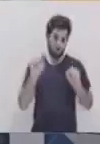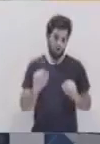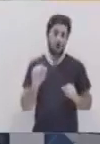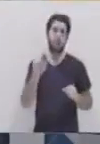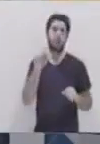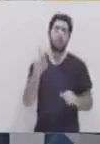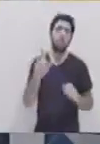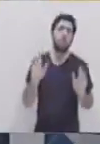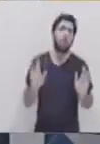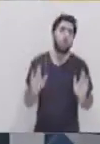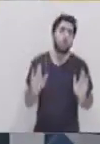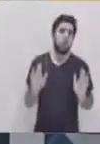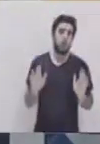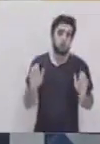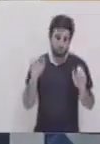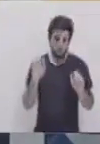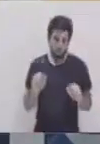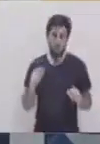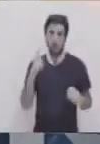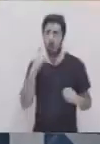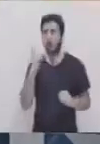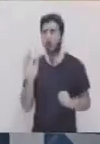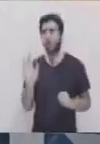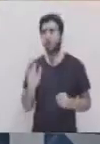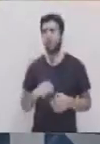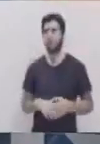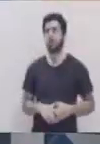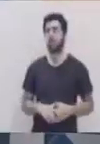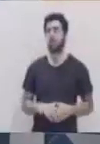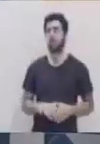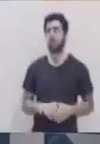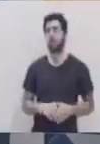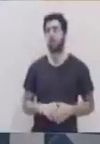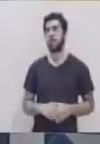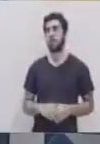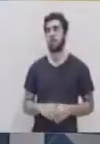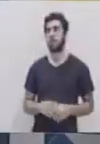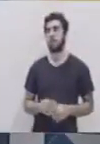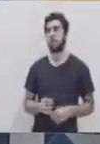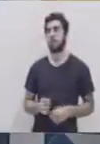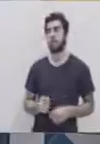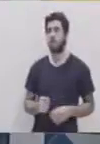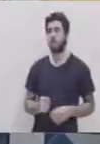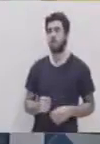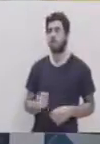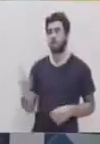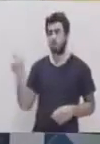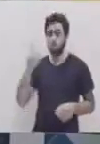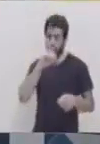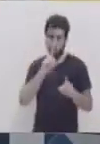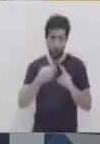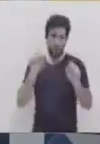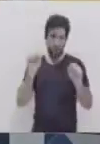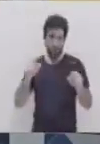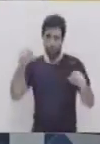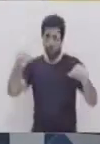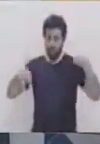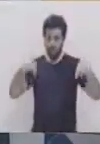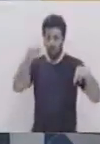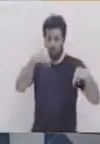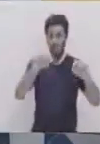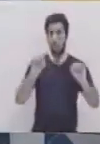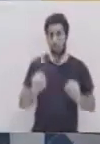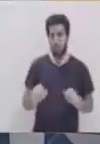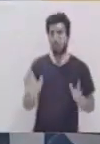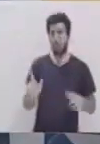podamos poner ya sea nuestras tachelitas, ¿verdad? Para poder ir trabajando ya con el hilo y también una argolla que nos indica dónde